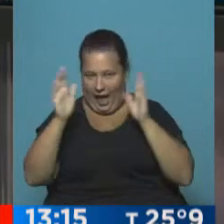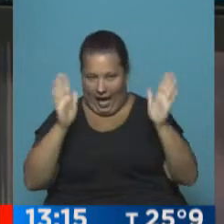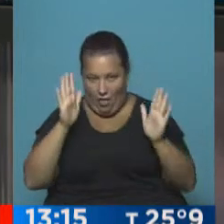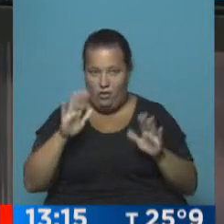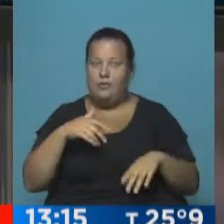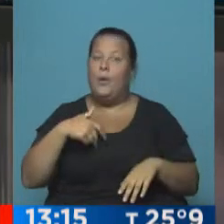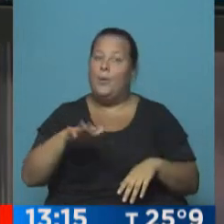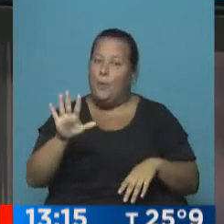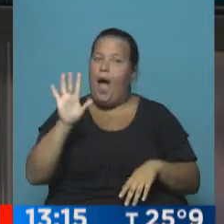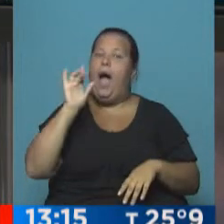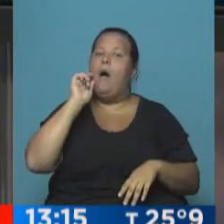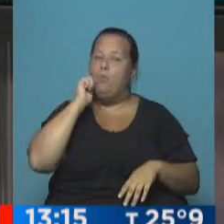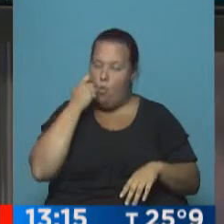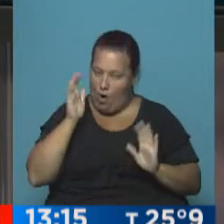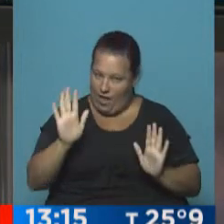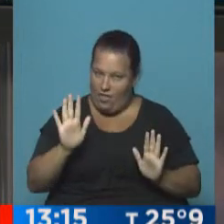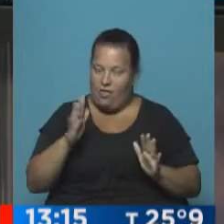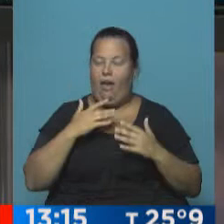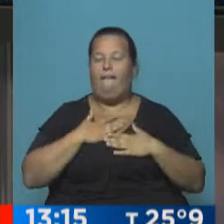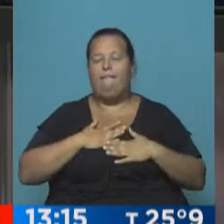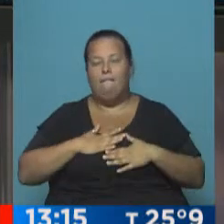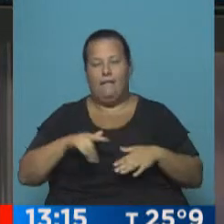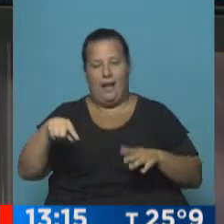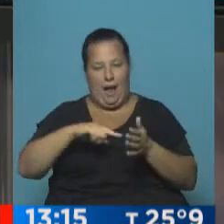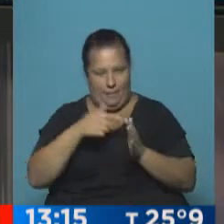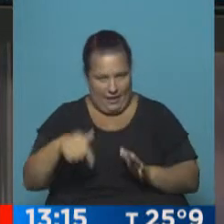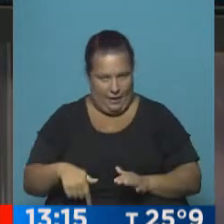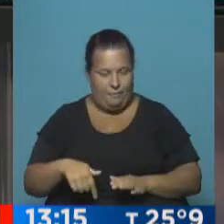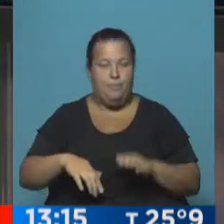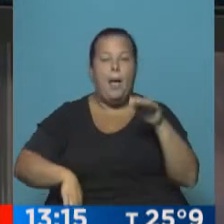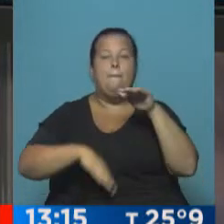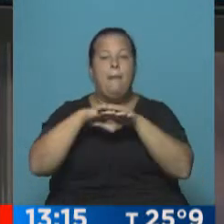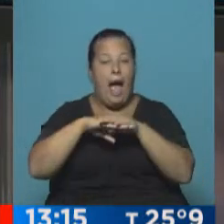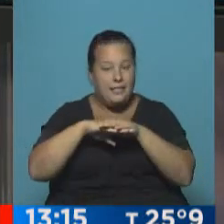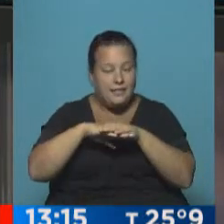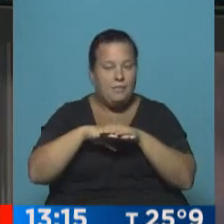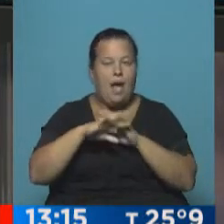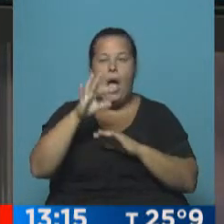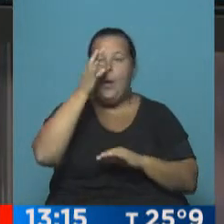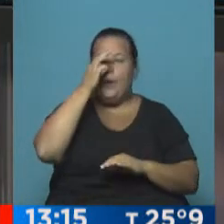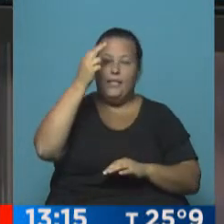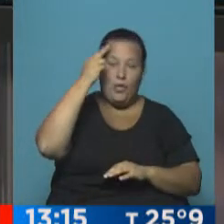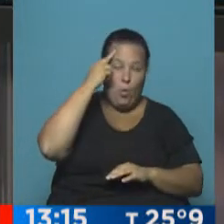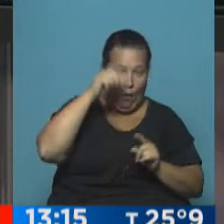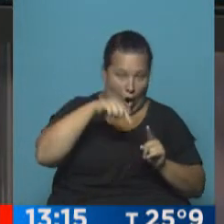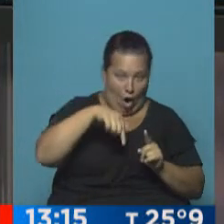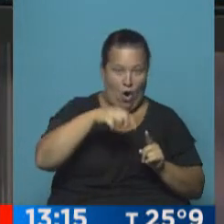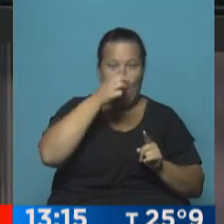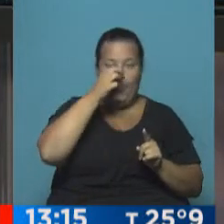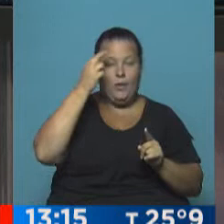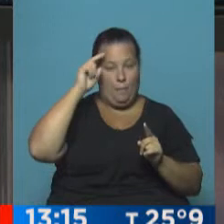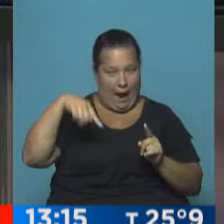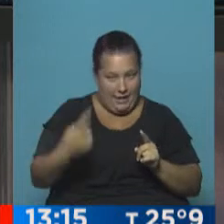para estar, muy agradable para descansar en la ciudad. Las máximas del 29 de hoy, 29